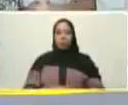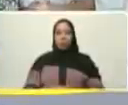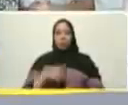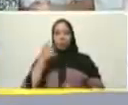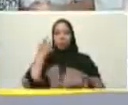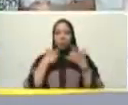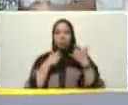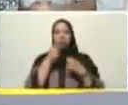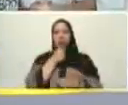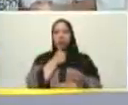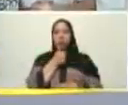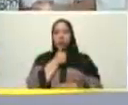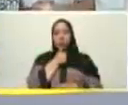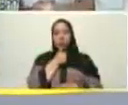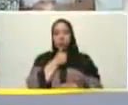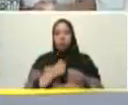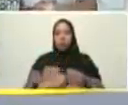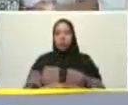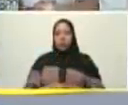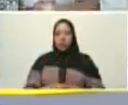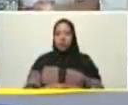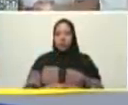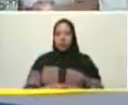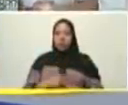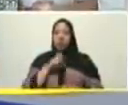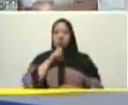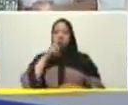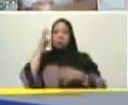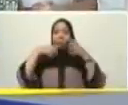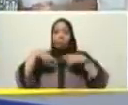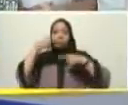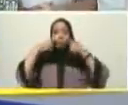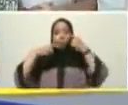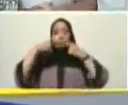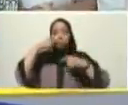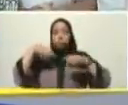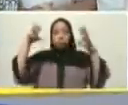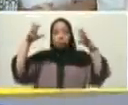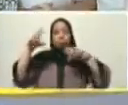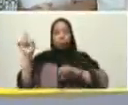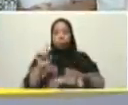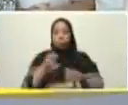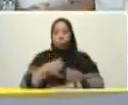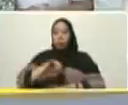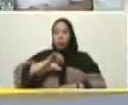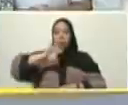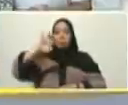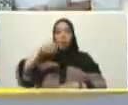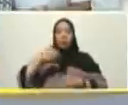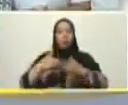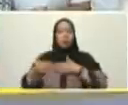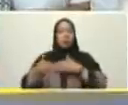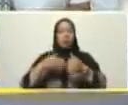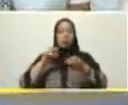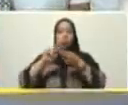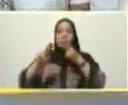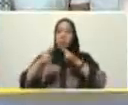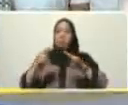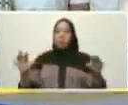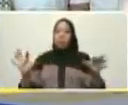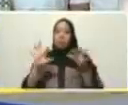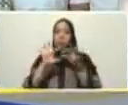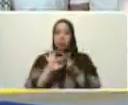quien chille en el mundo chille quien chille tendremos patria en paz unida